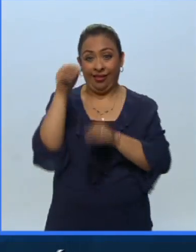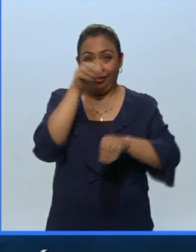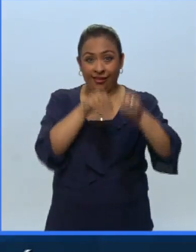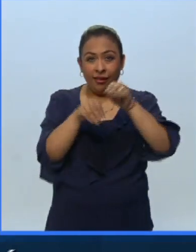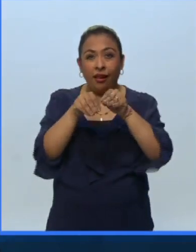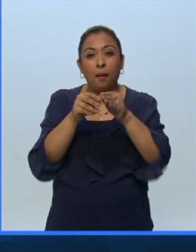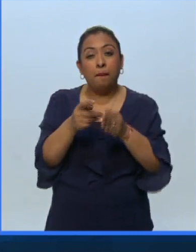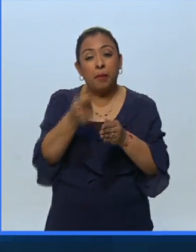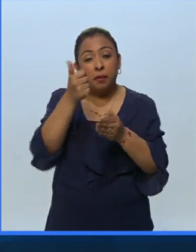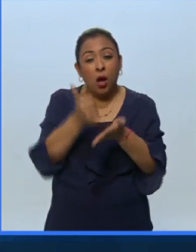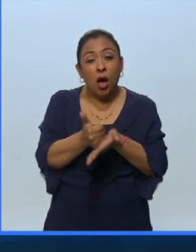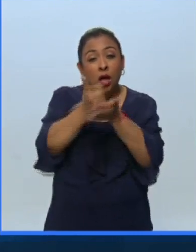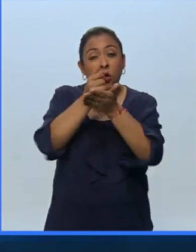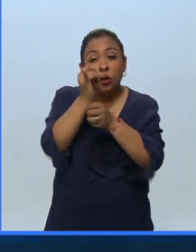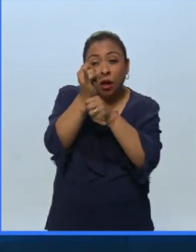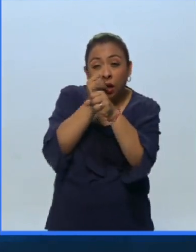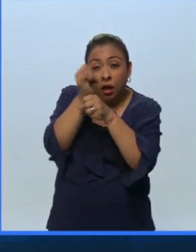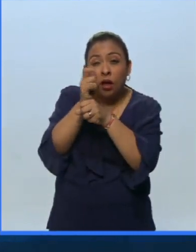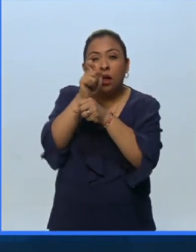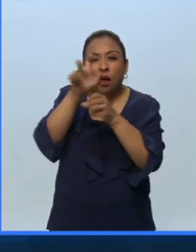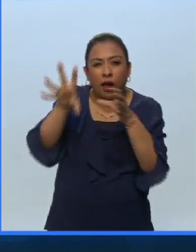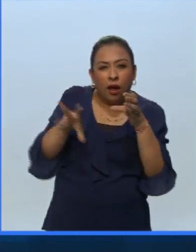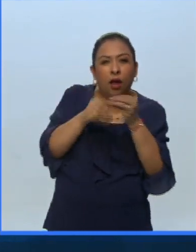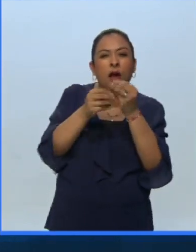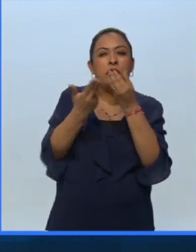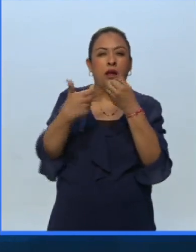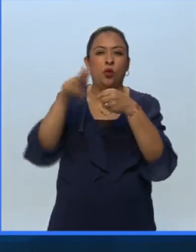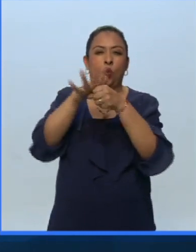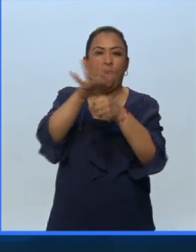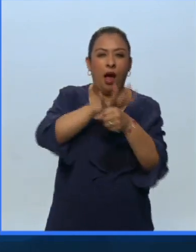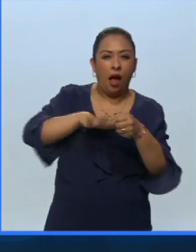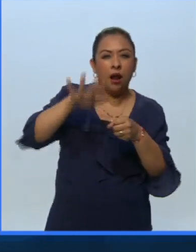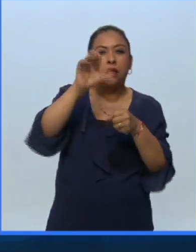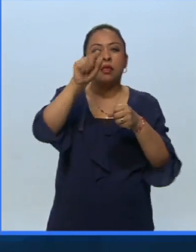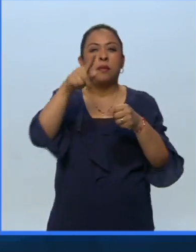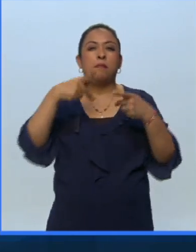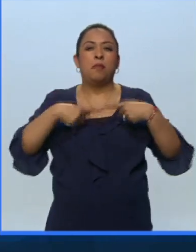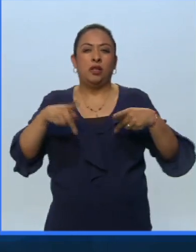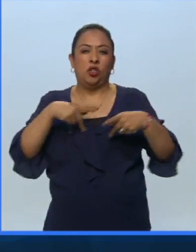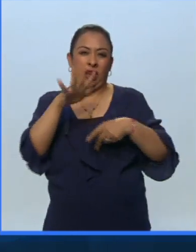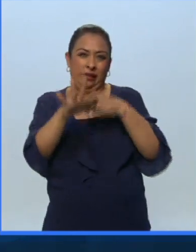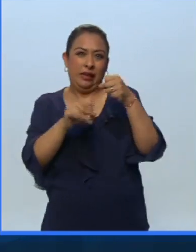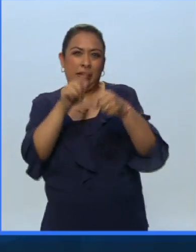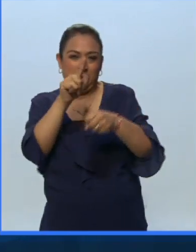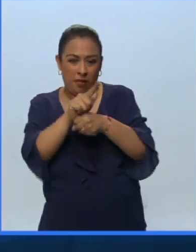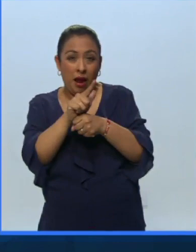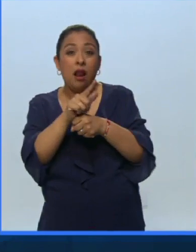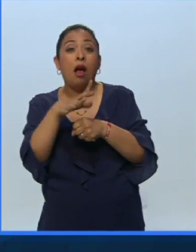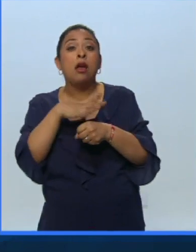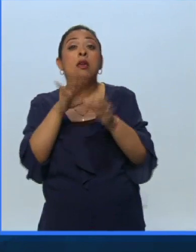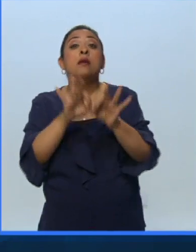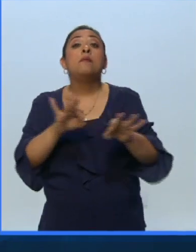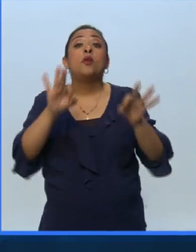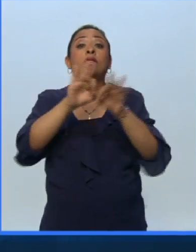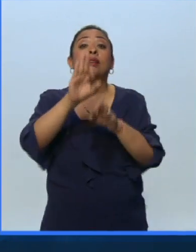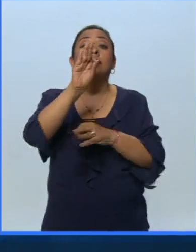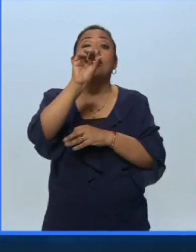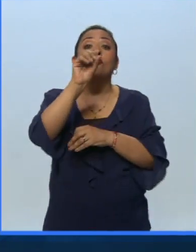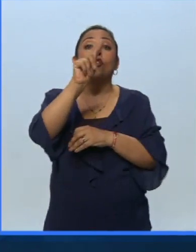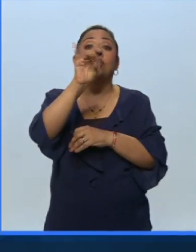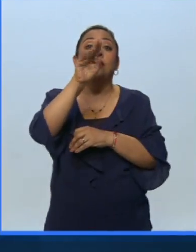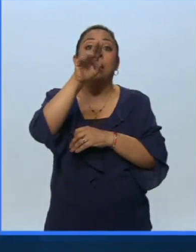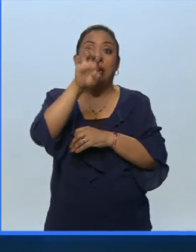en la investigación rescata el sentido de vínculo con la naturaleza y los personajes animales que hicieron célebre a Chande La Fontaine.